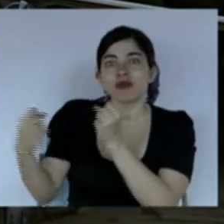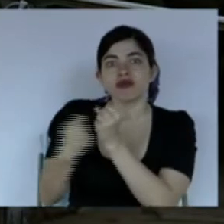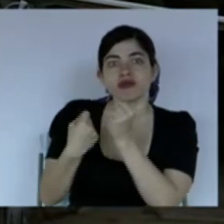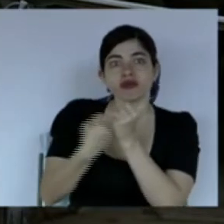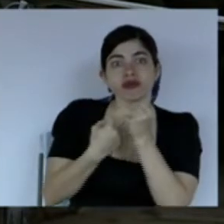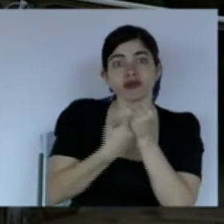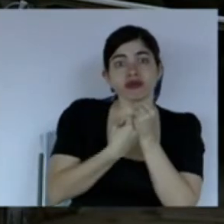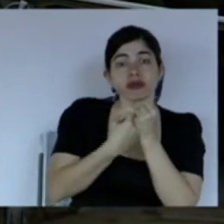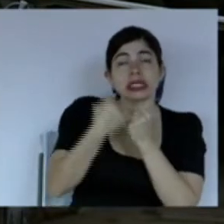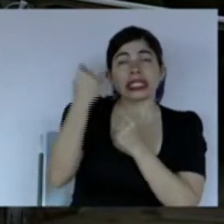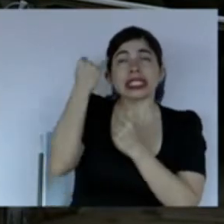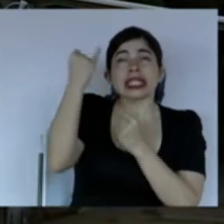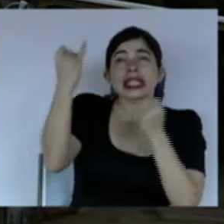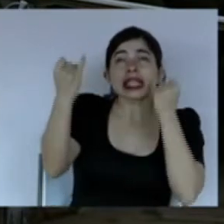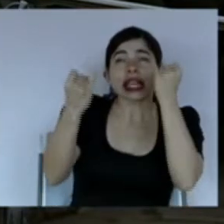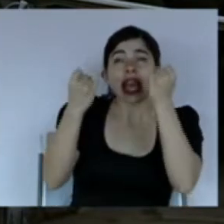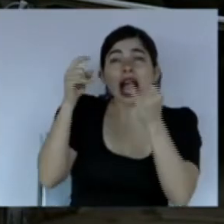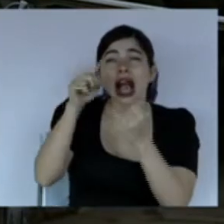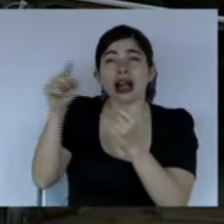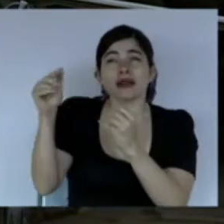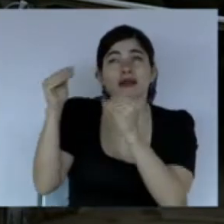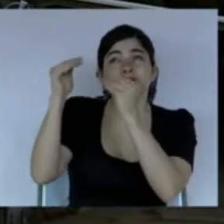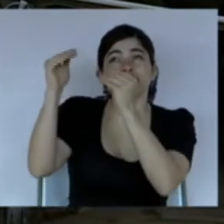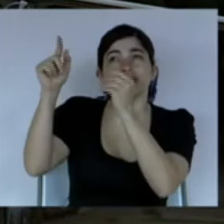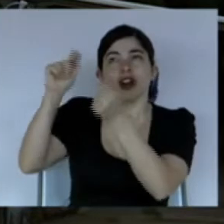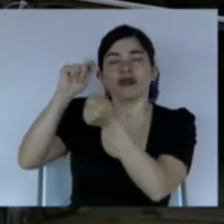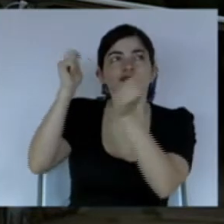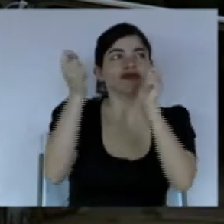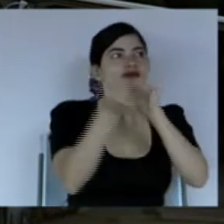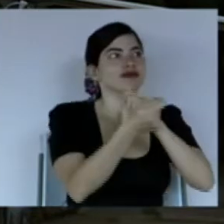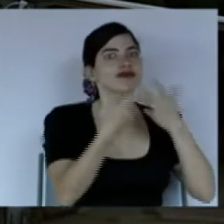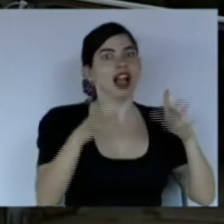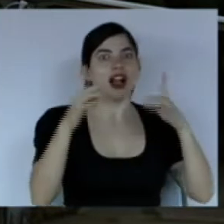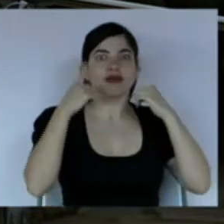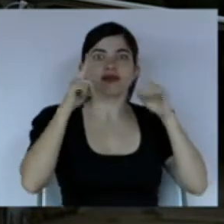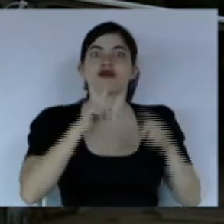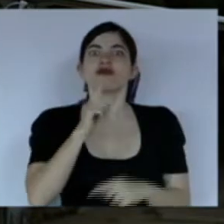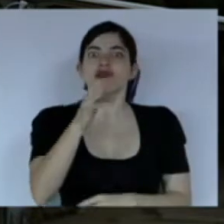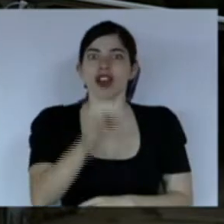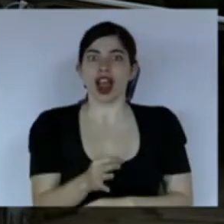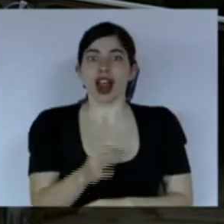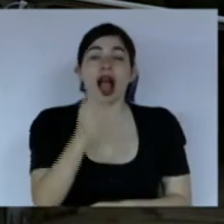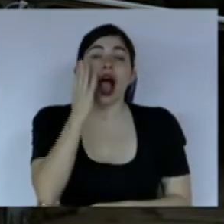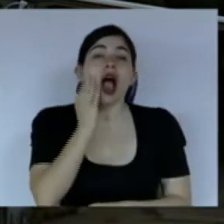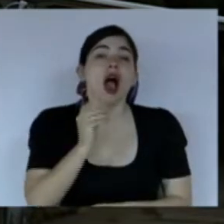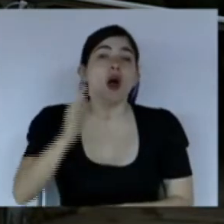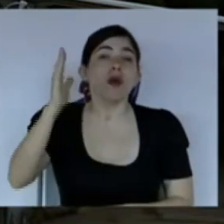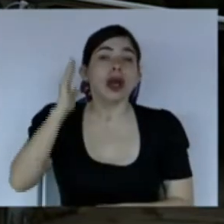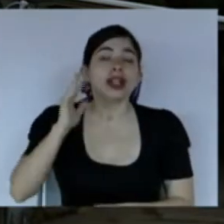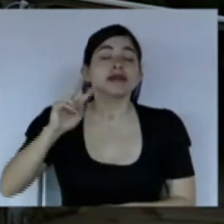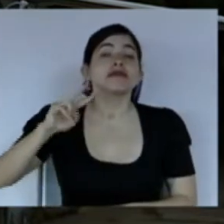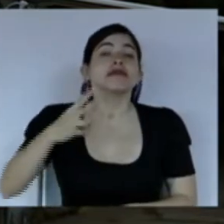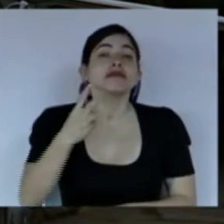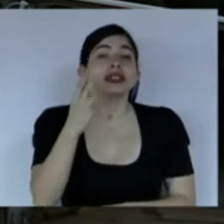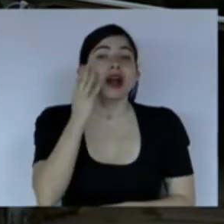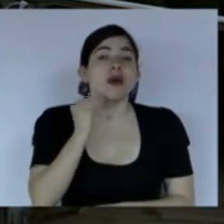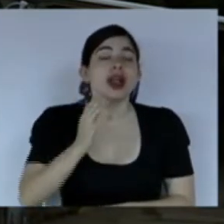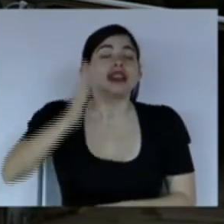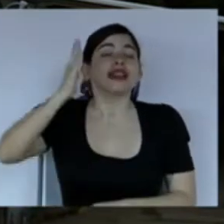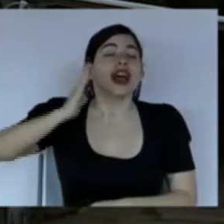los más idealistas pensamientos en toda una realidad. A nuestros abuelos, a nuestros bisabuelos,